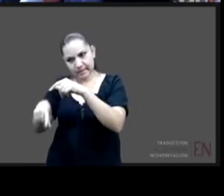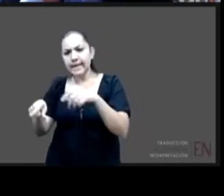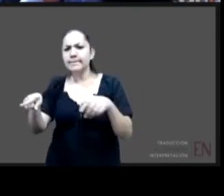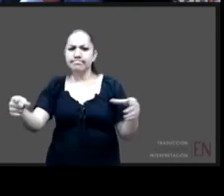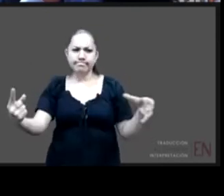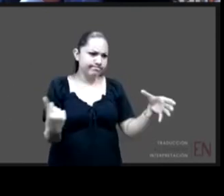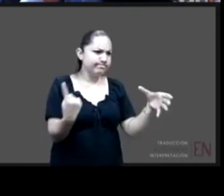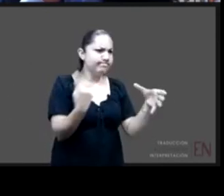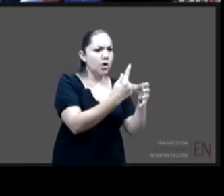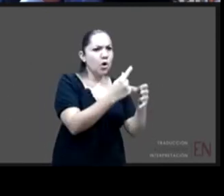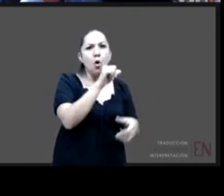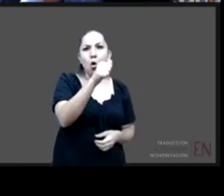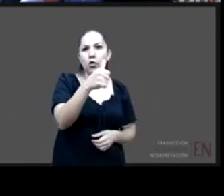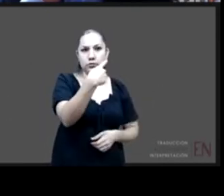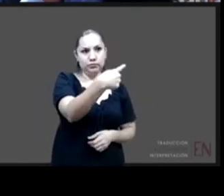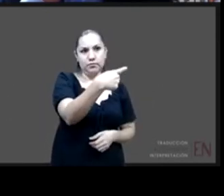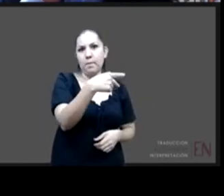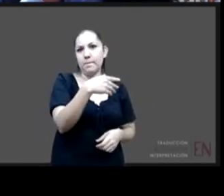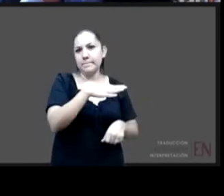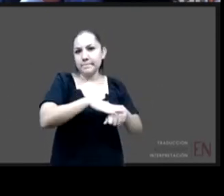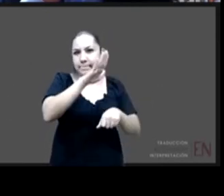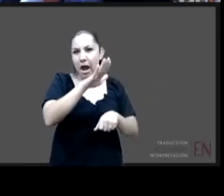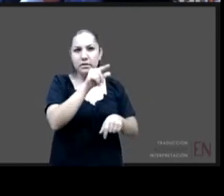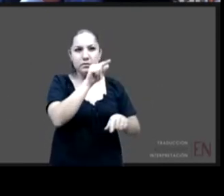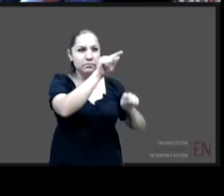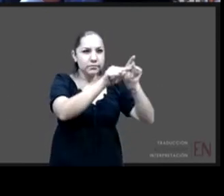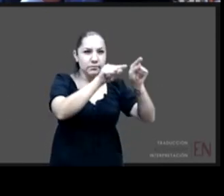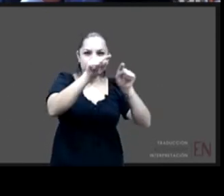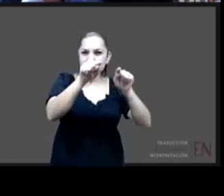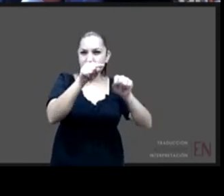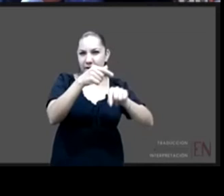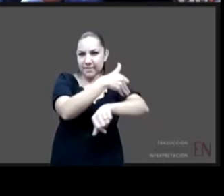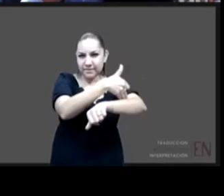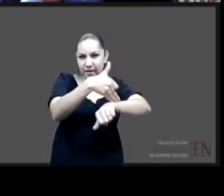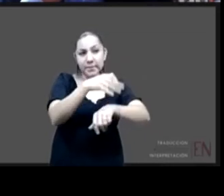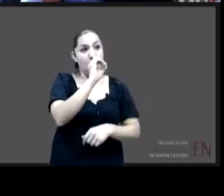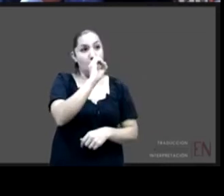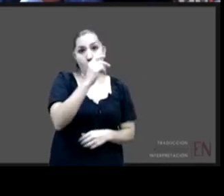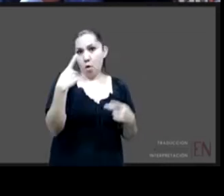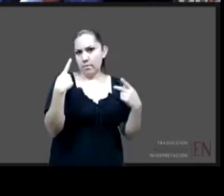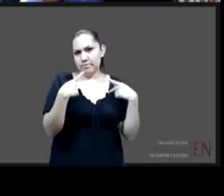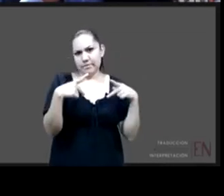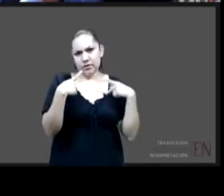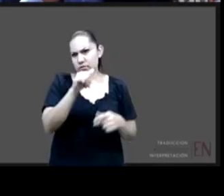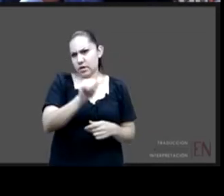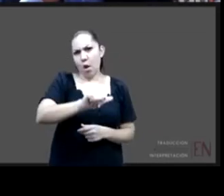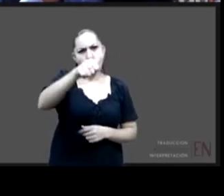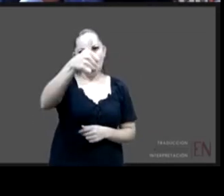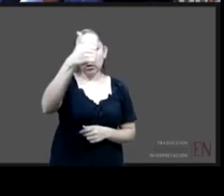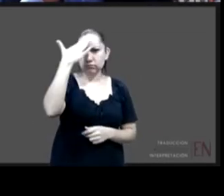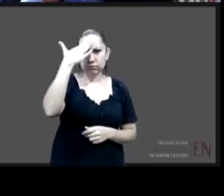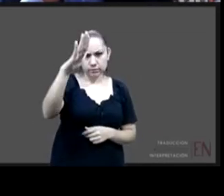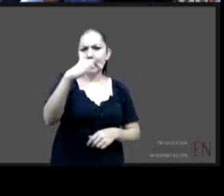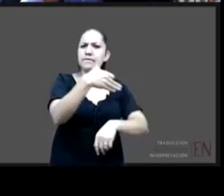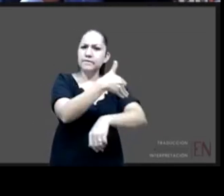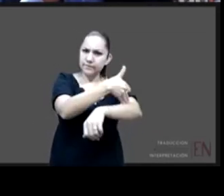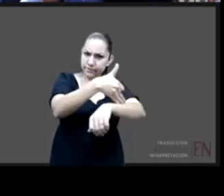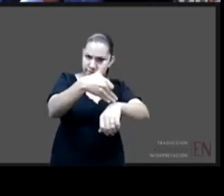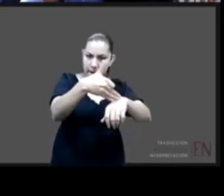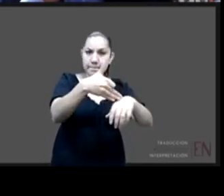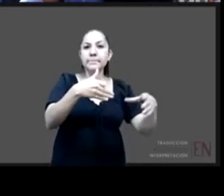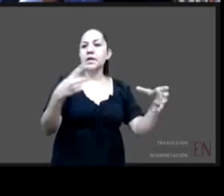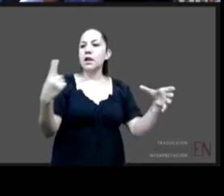su familia ampliada o por una familia ajena que en un momento dado suple este entorno